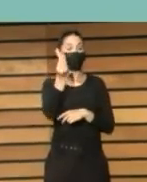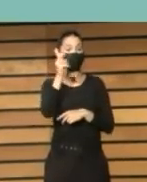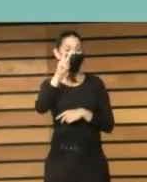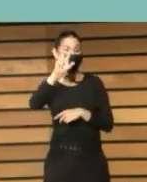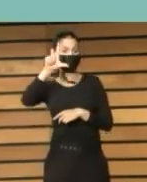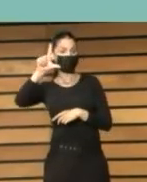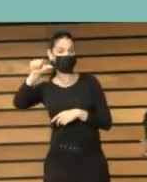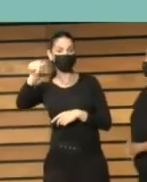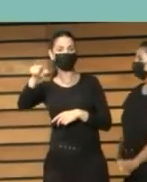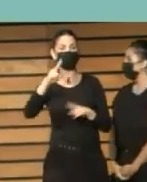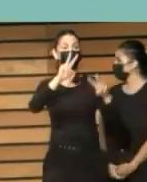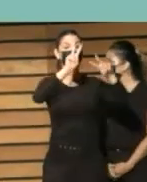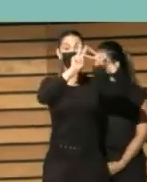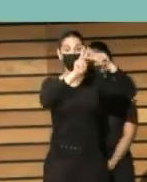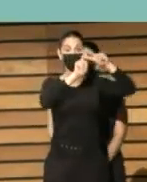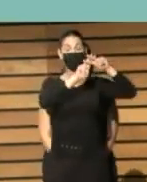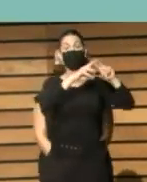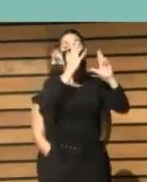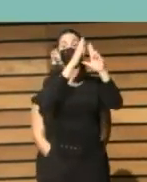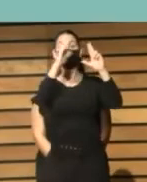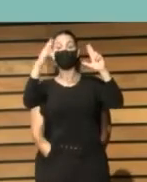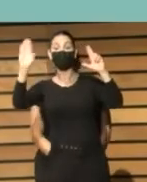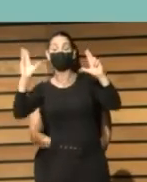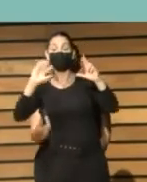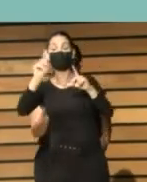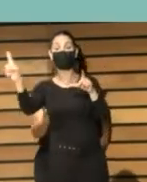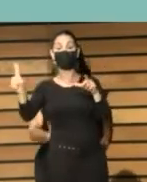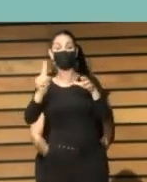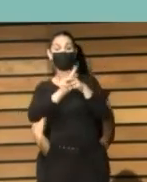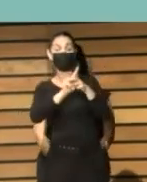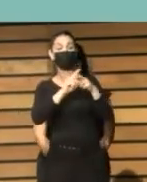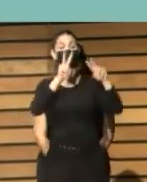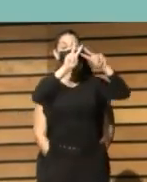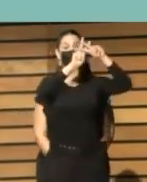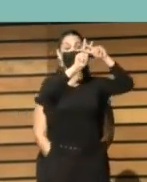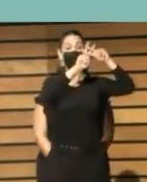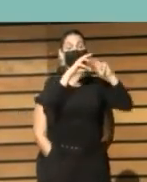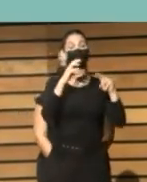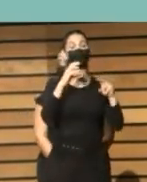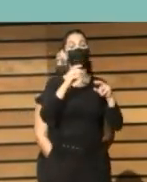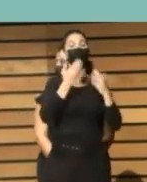que con ese hashtag biblioteca inclusiva y congreso contar en buenas prácticas